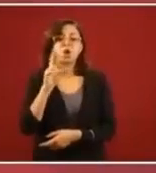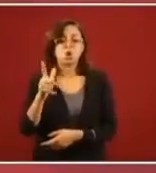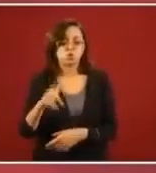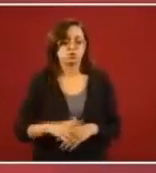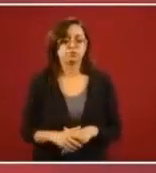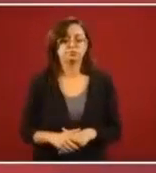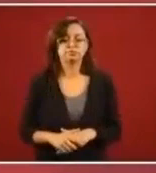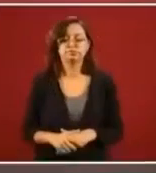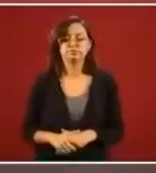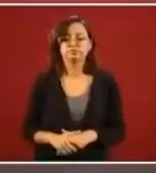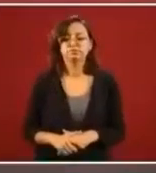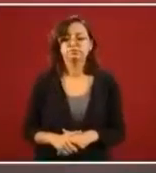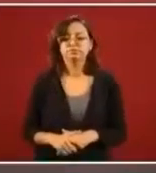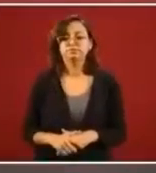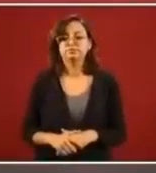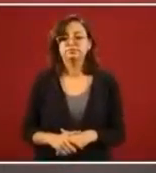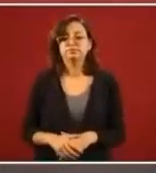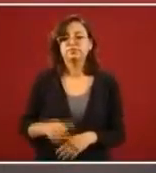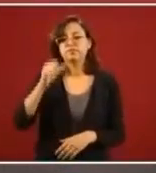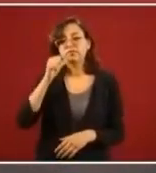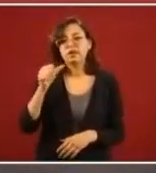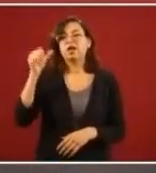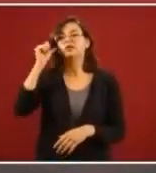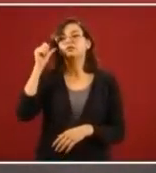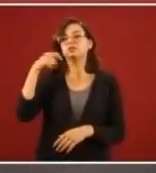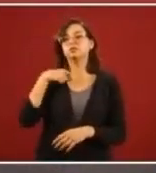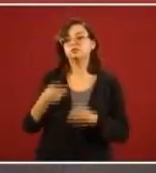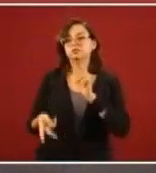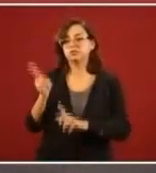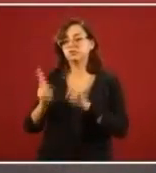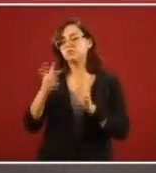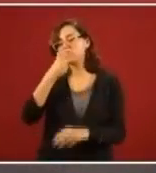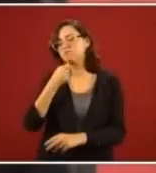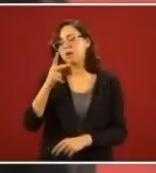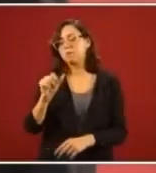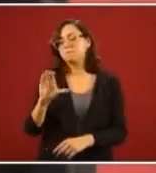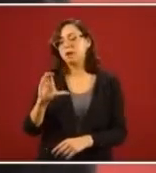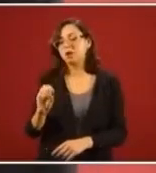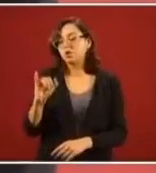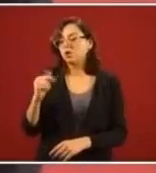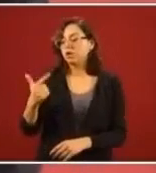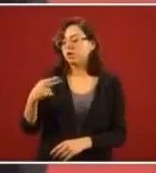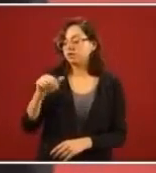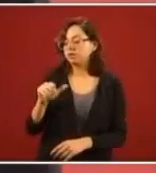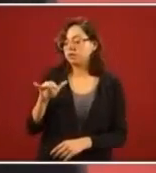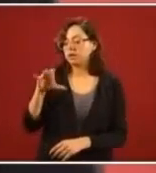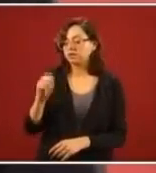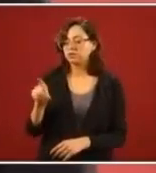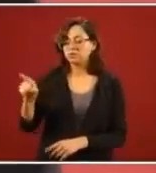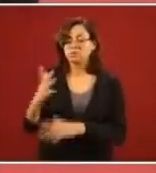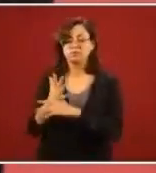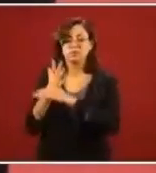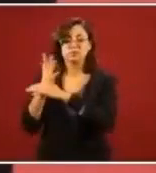Ayer hablaba yo con Paco Ignacio Taibo y me decía que